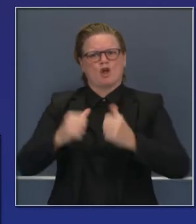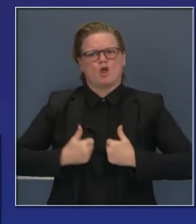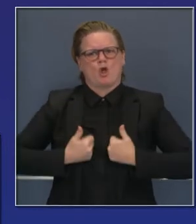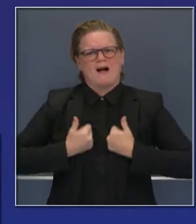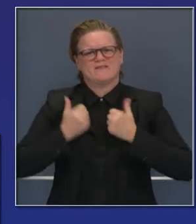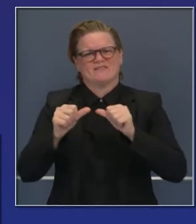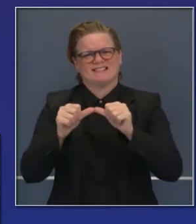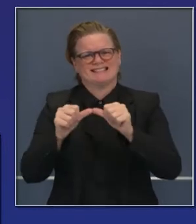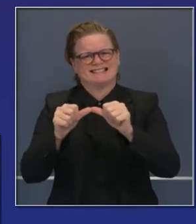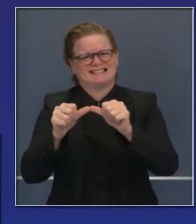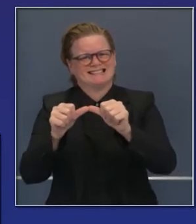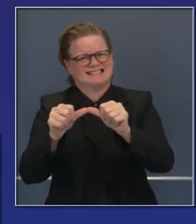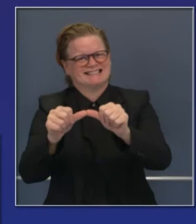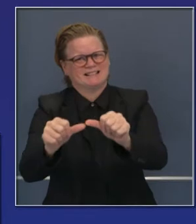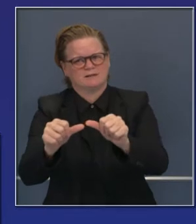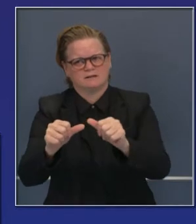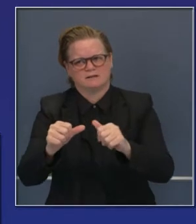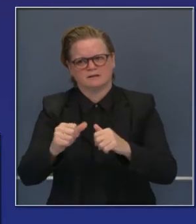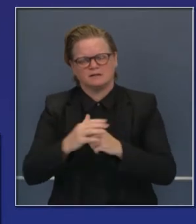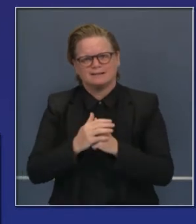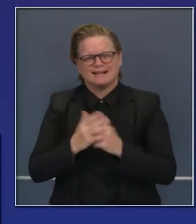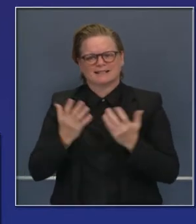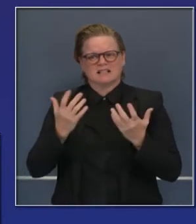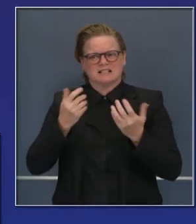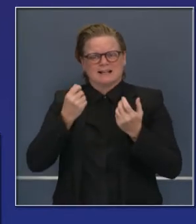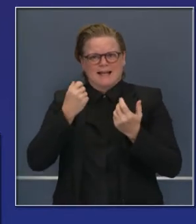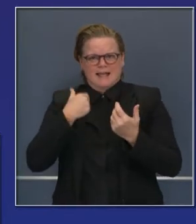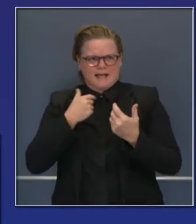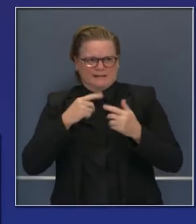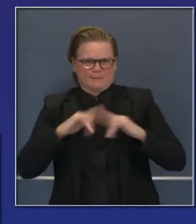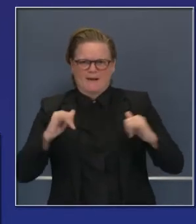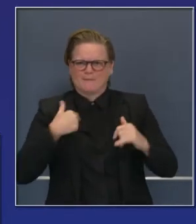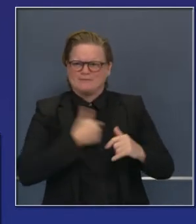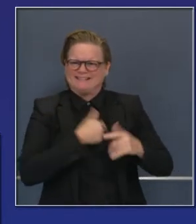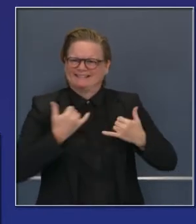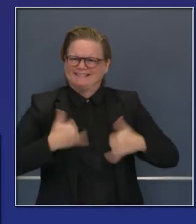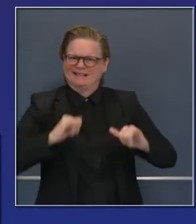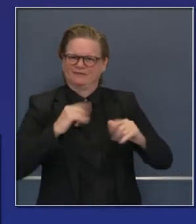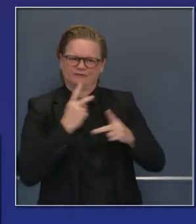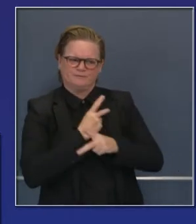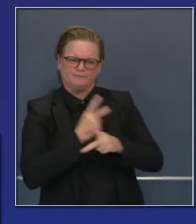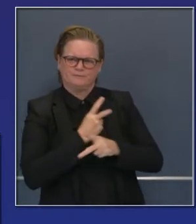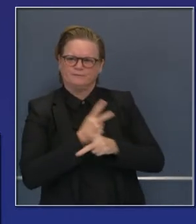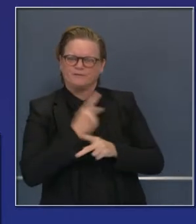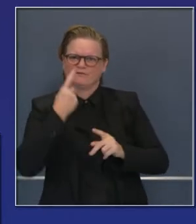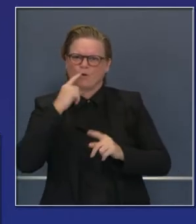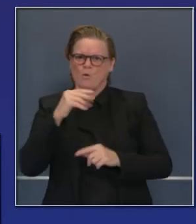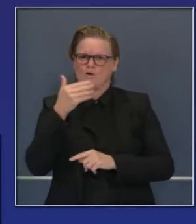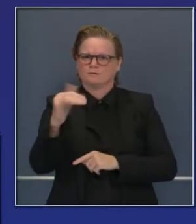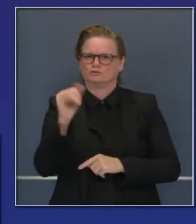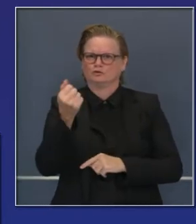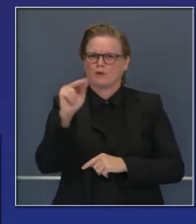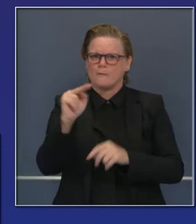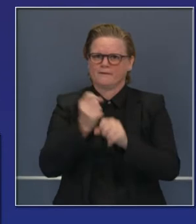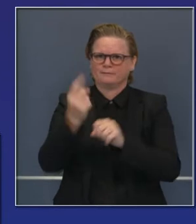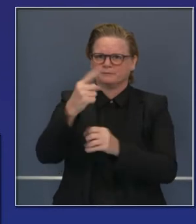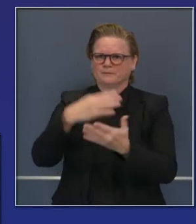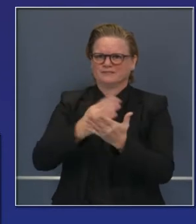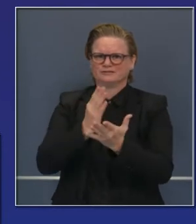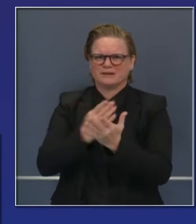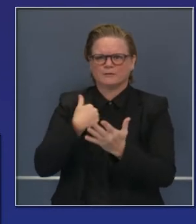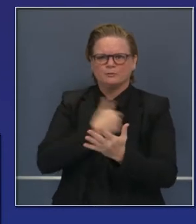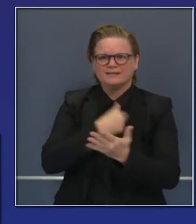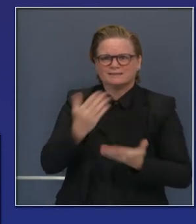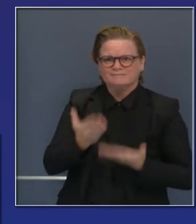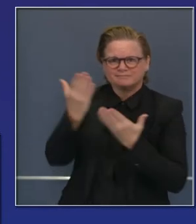hacer en el año próximo respecto al presupuesto. Este presupuesto lo vamos a anunciar en enero a la